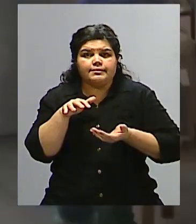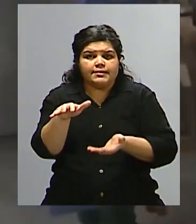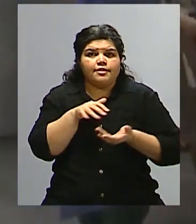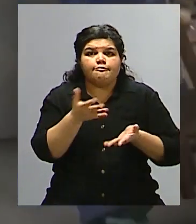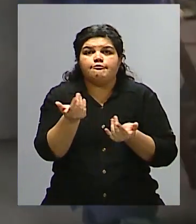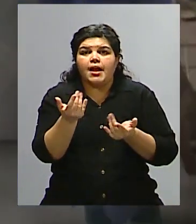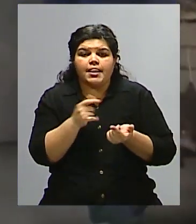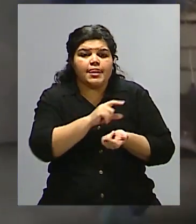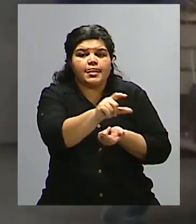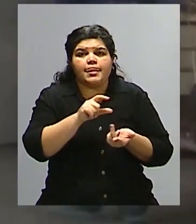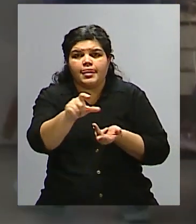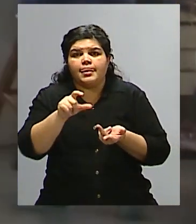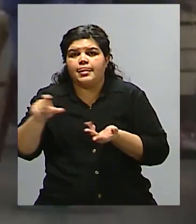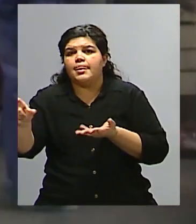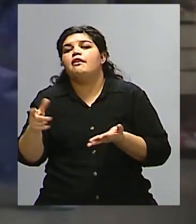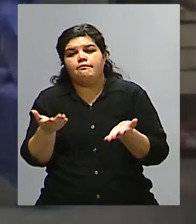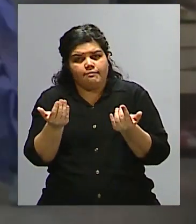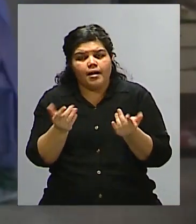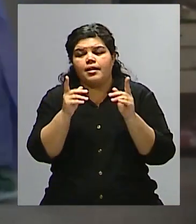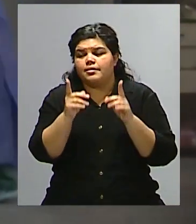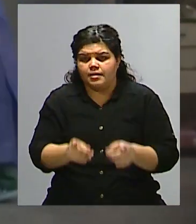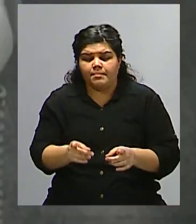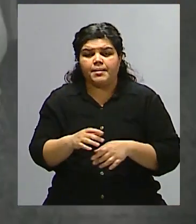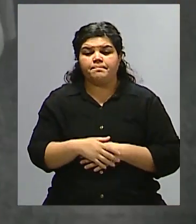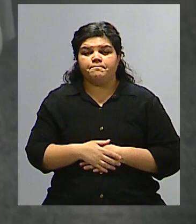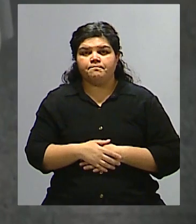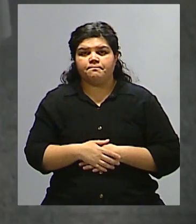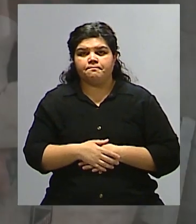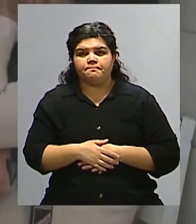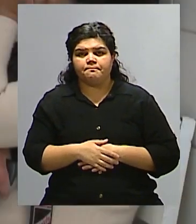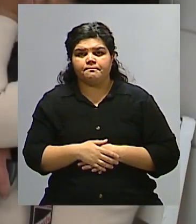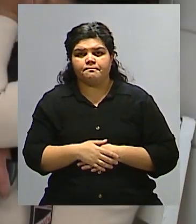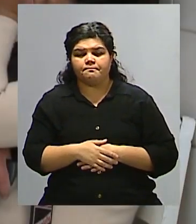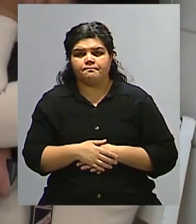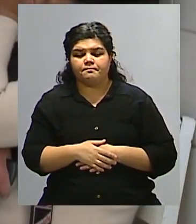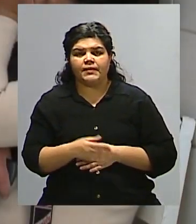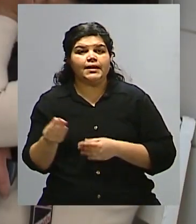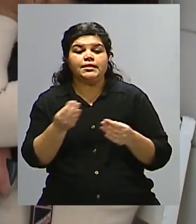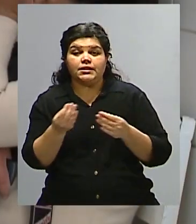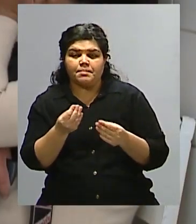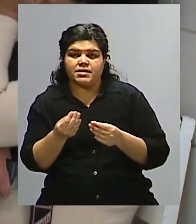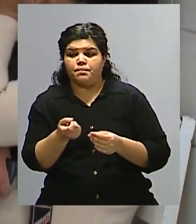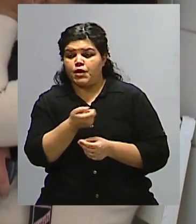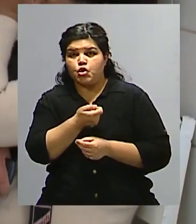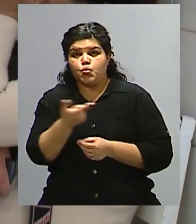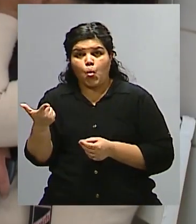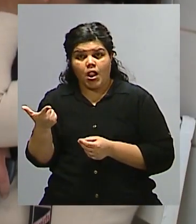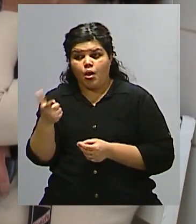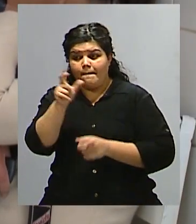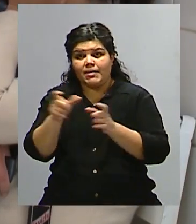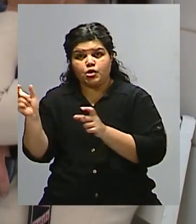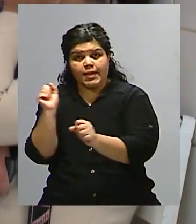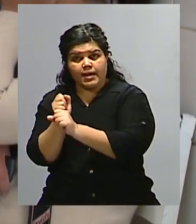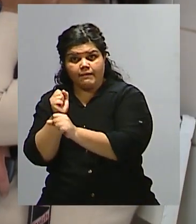sociales, por ejemplo, se financian, son un trabajador más, por decirlo de alguna manera. Según cómo se mueve el salario real de los trabajadores,